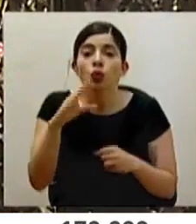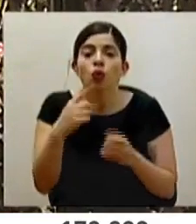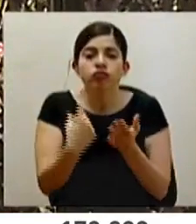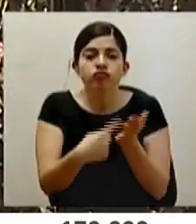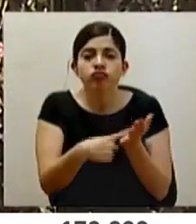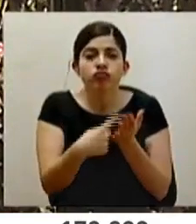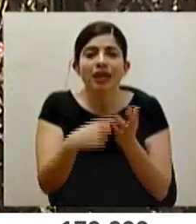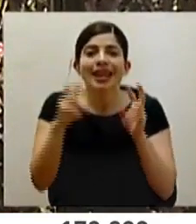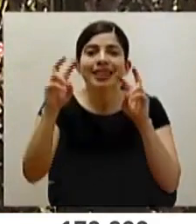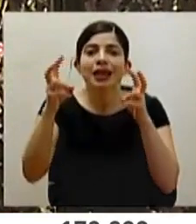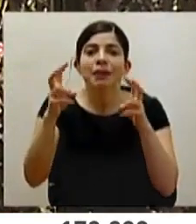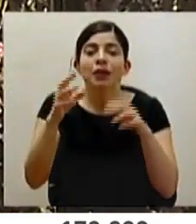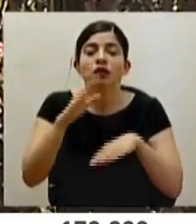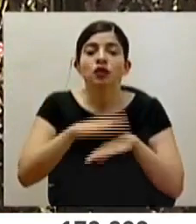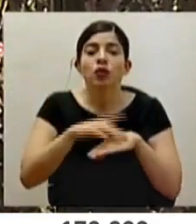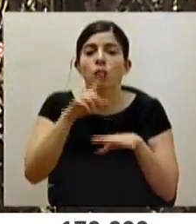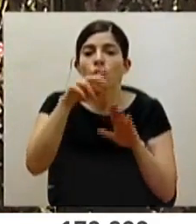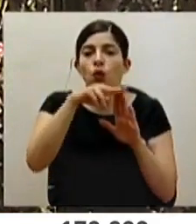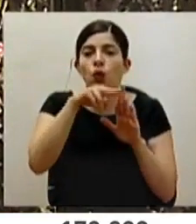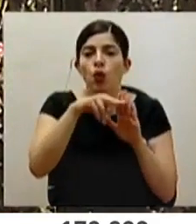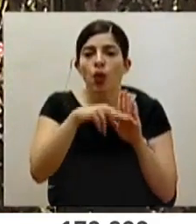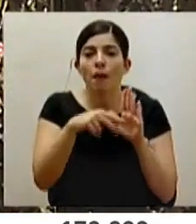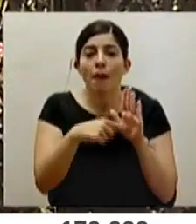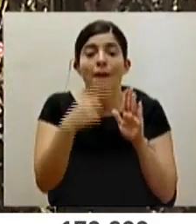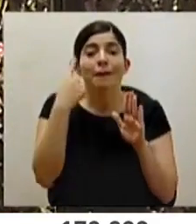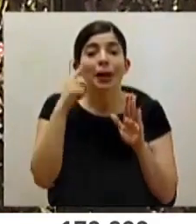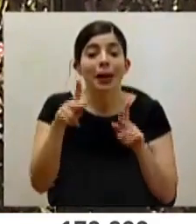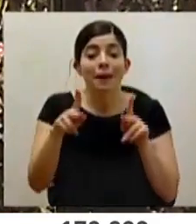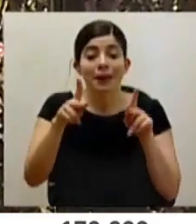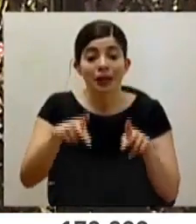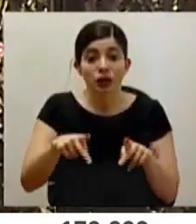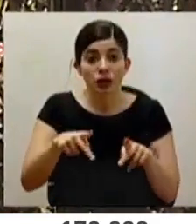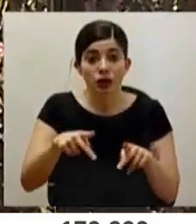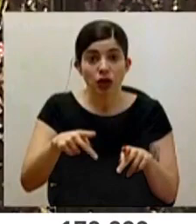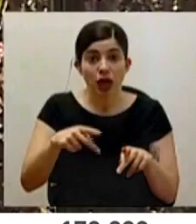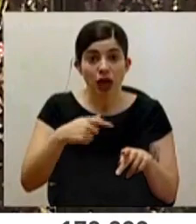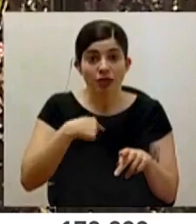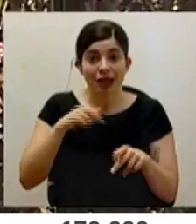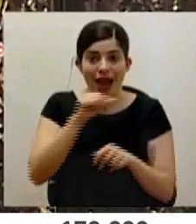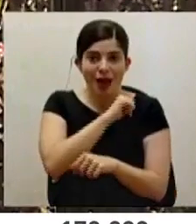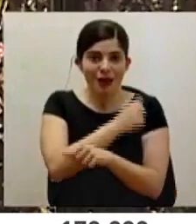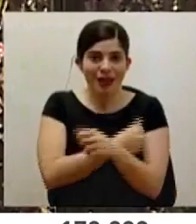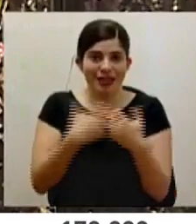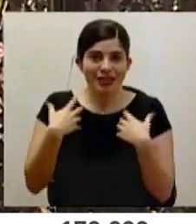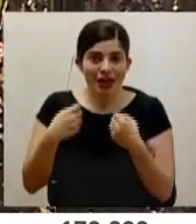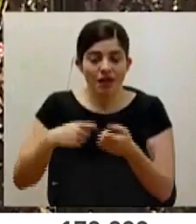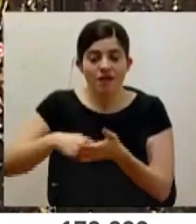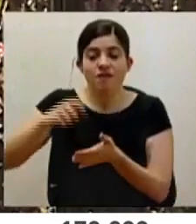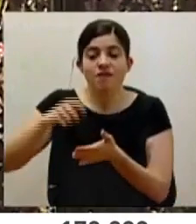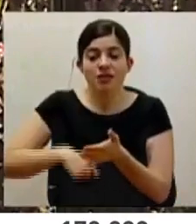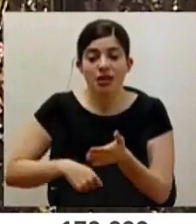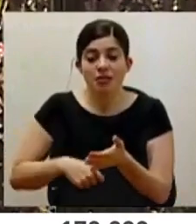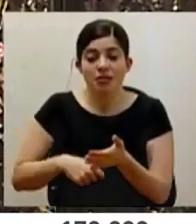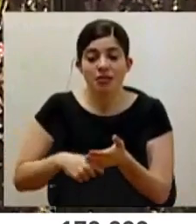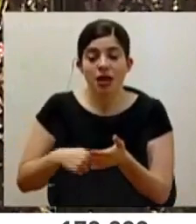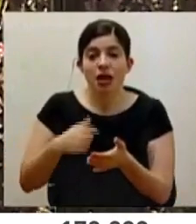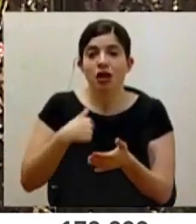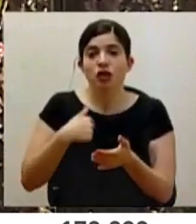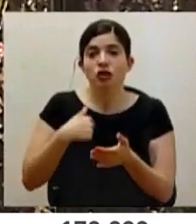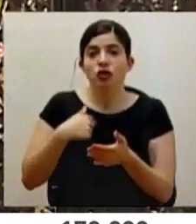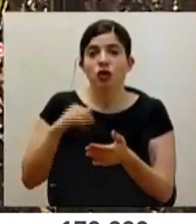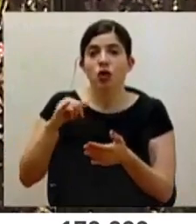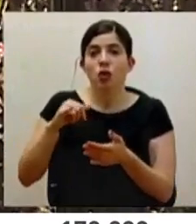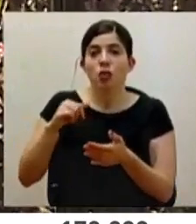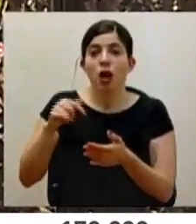sobre el tema de una norma para que las personas firmaran a las autoridades de salud donde se libra el consentimiento